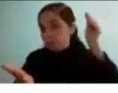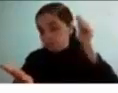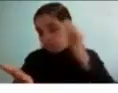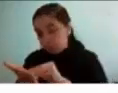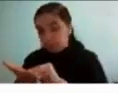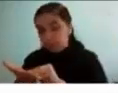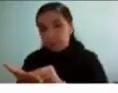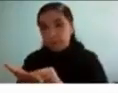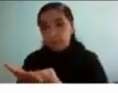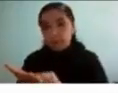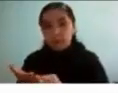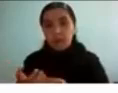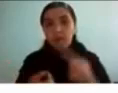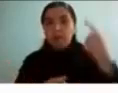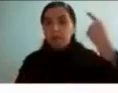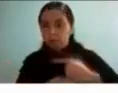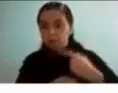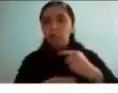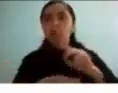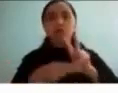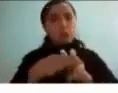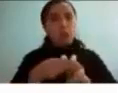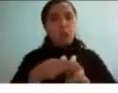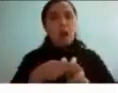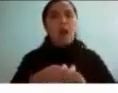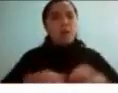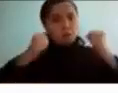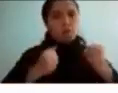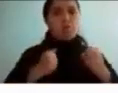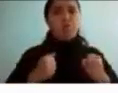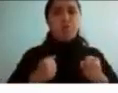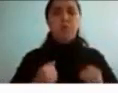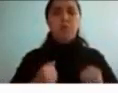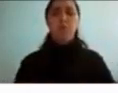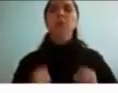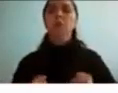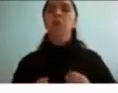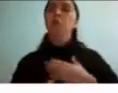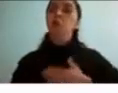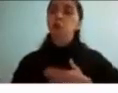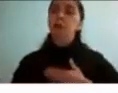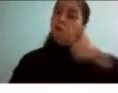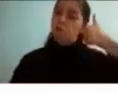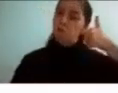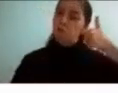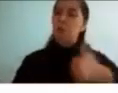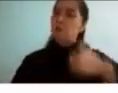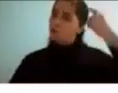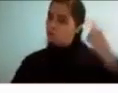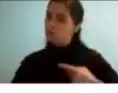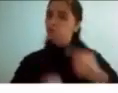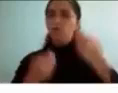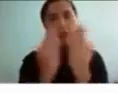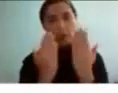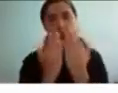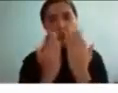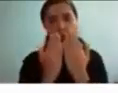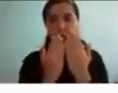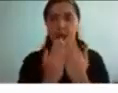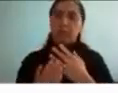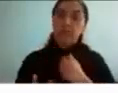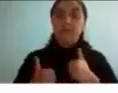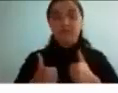tenía la disciplina de sentarme tenía la convicción de que me quería que me fuera bien y por eso tenía que estudiar y estudiar era deseable